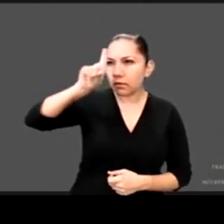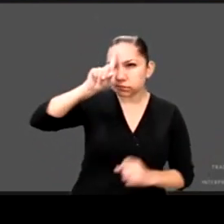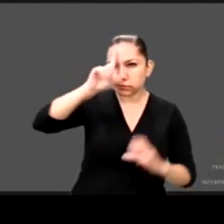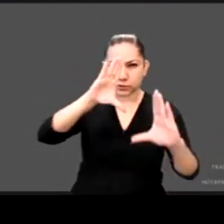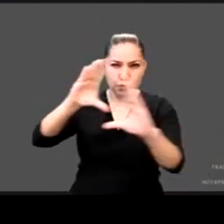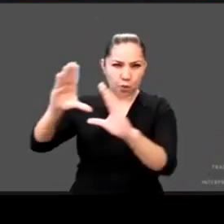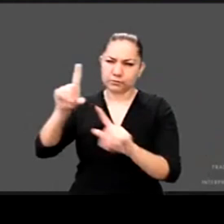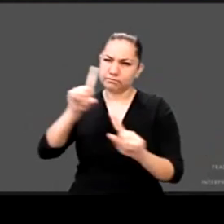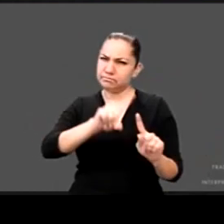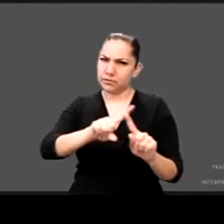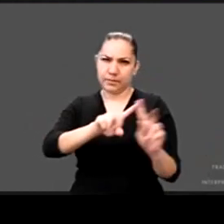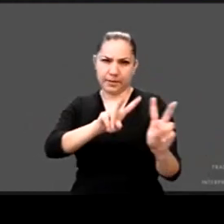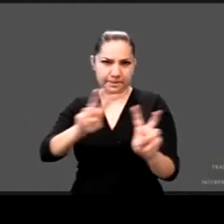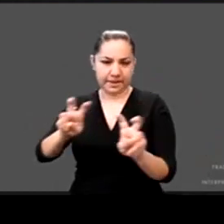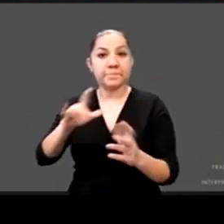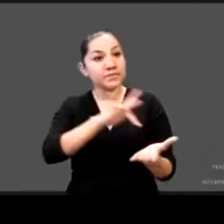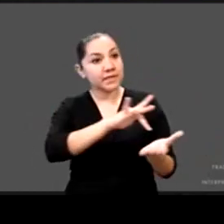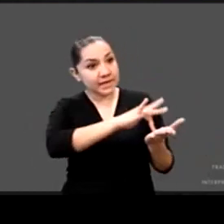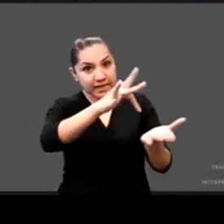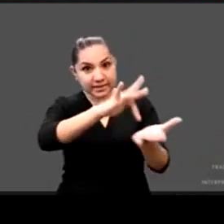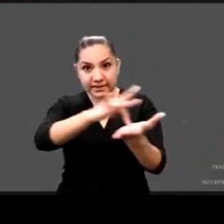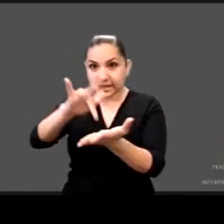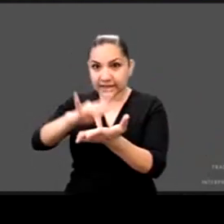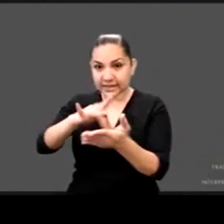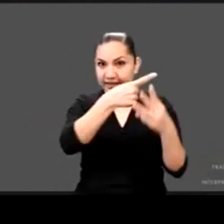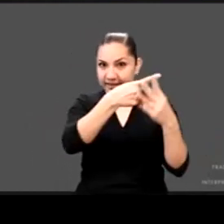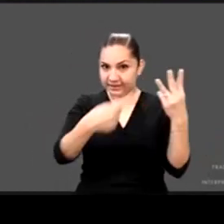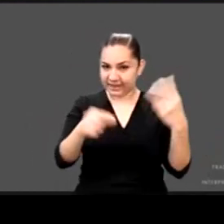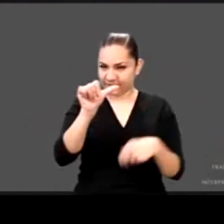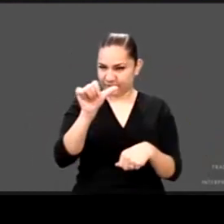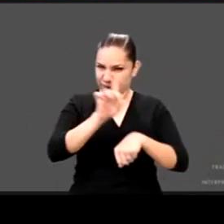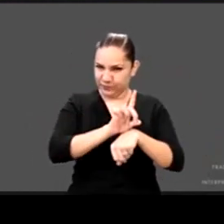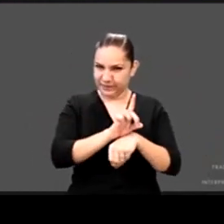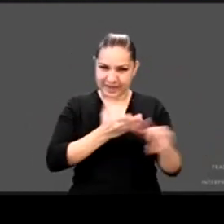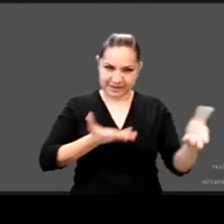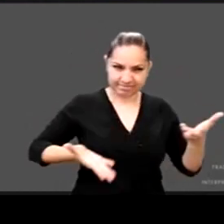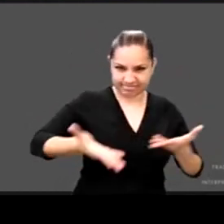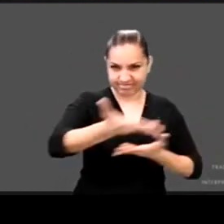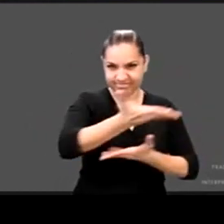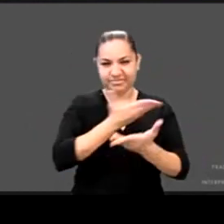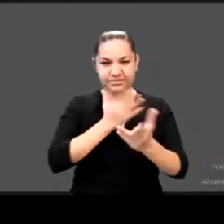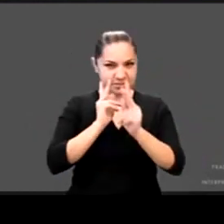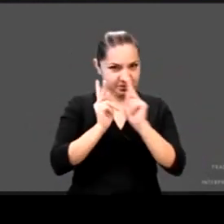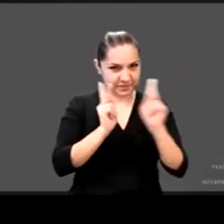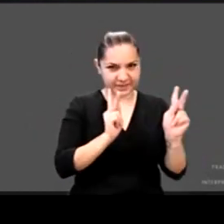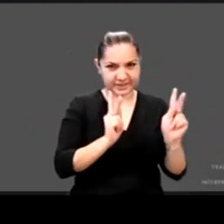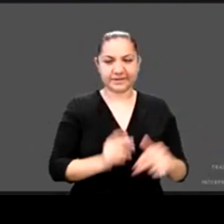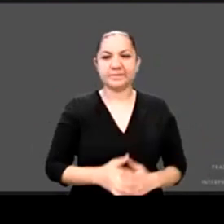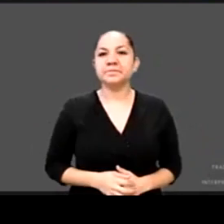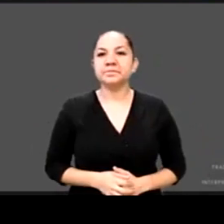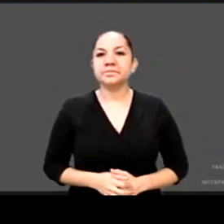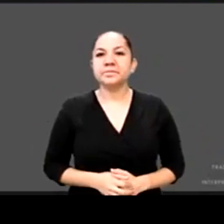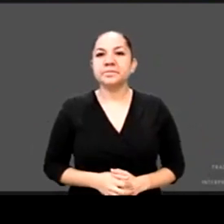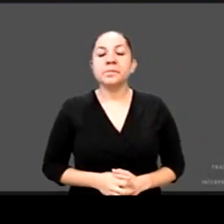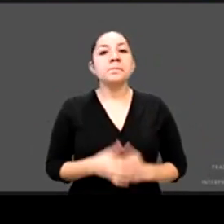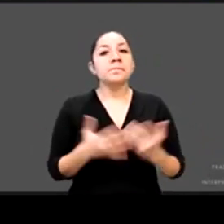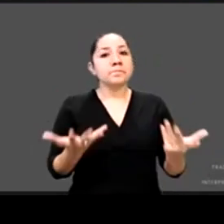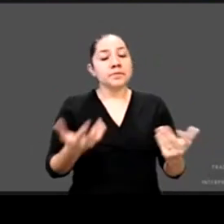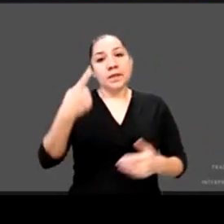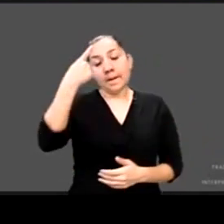queridos colegas, por su presencia. A continuación, para iniciar propiamente ya el